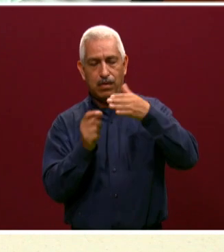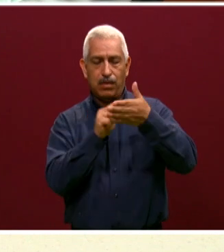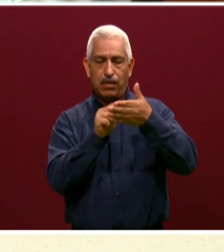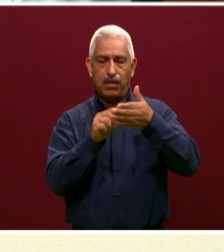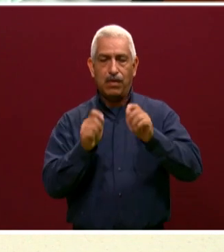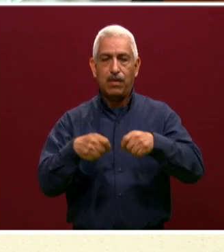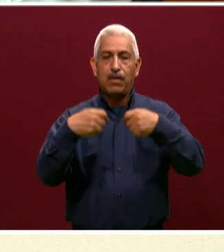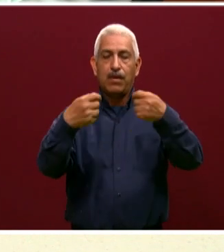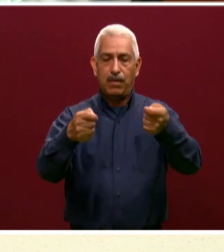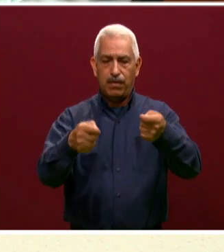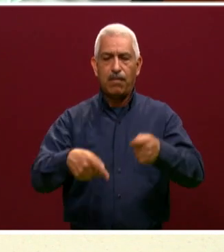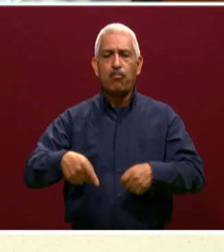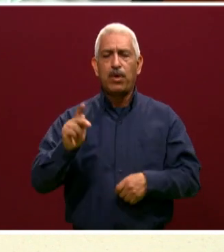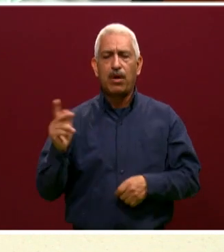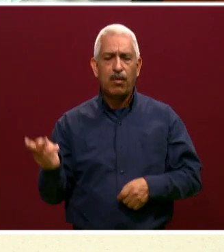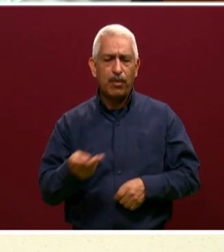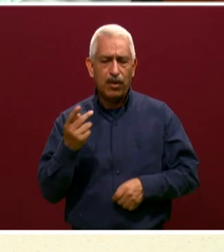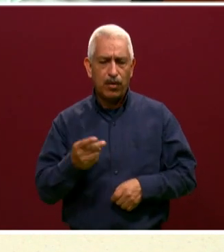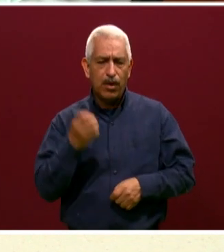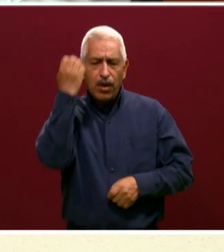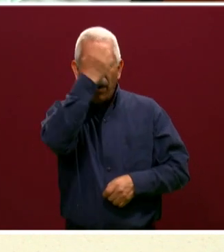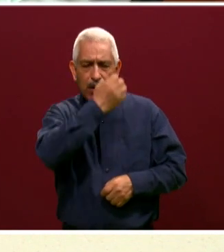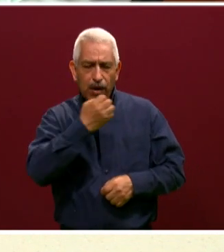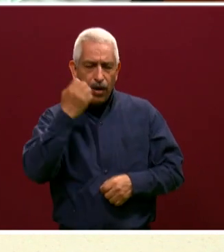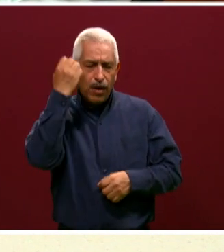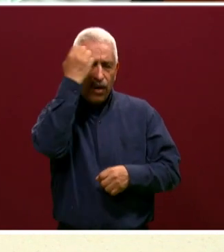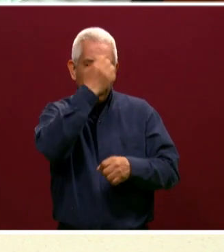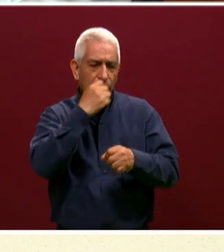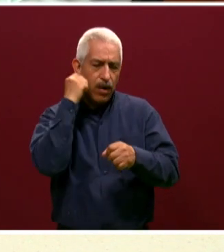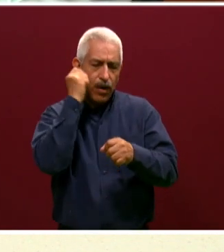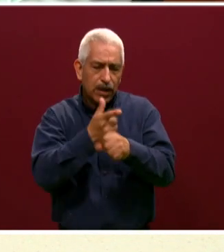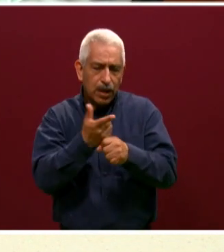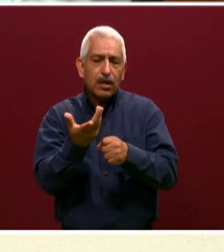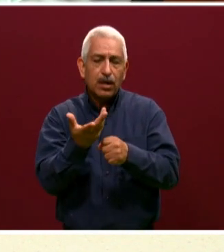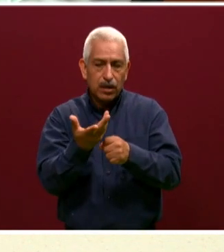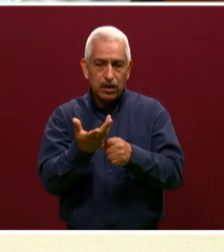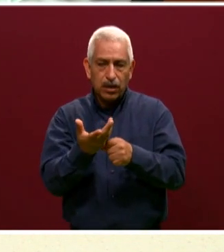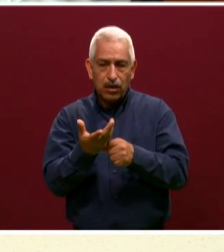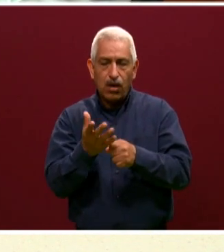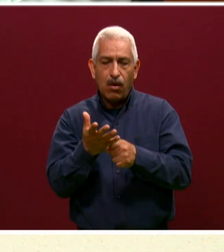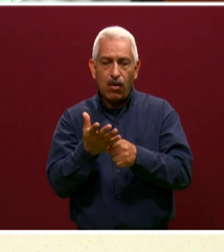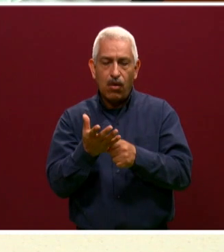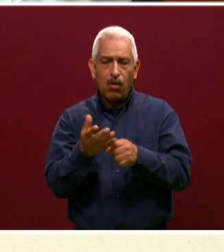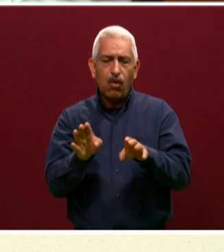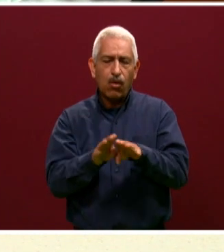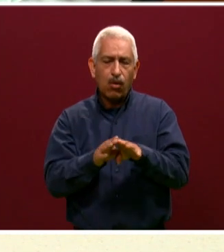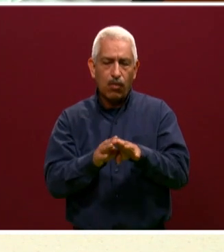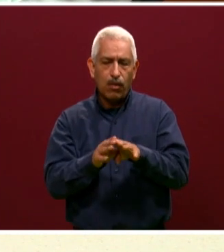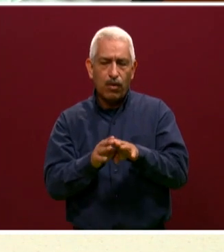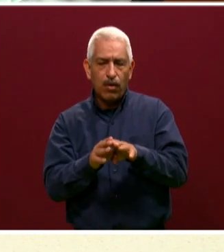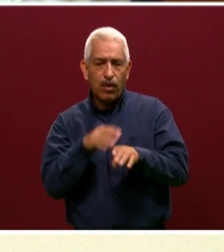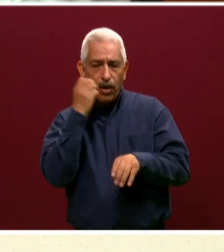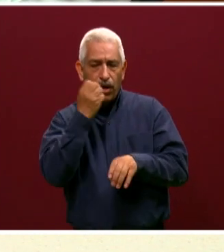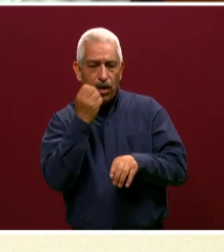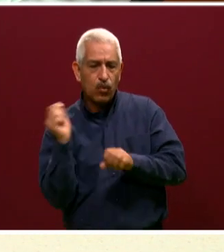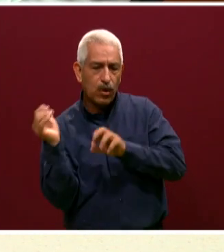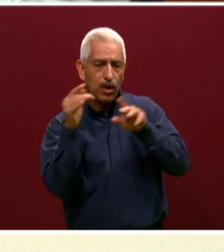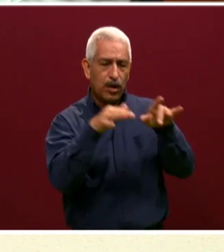diagnóstico? ¿Del plantel a dónde voy a ir? ¿Ellos me van a decir en qué fecha lo voy a hacer o yo puedo escoger la fecha?